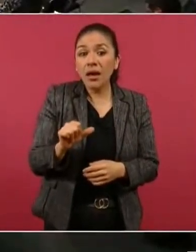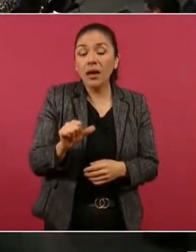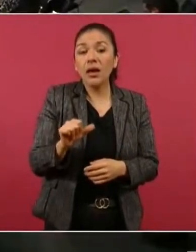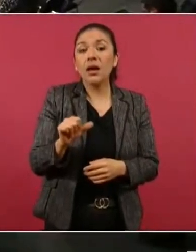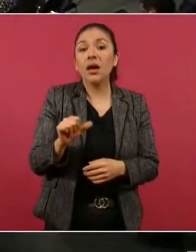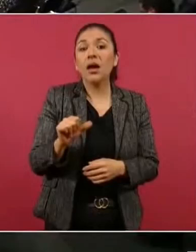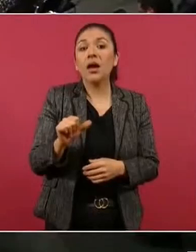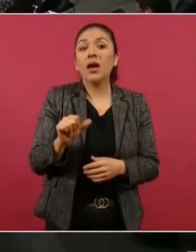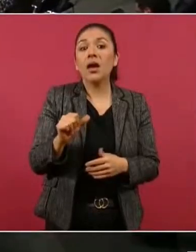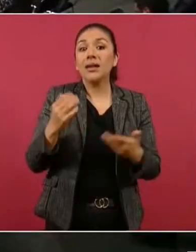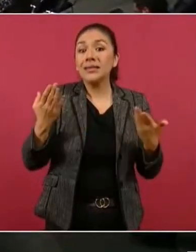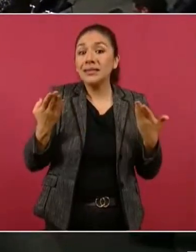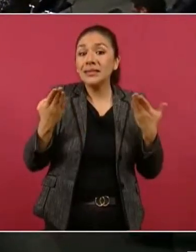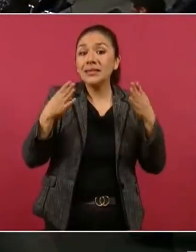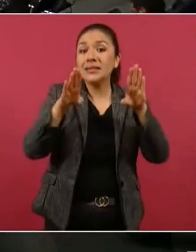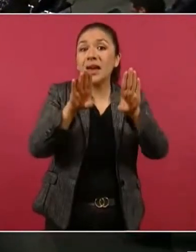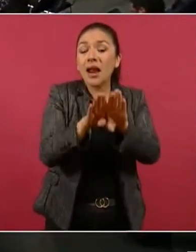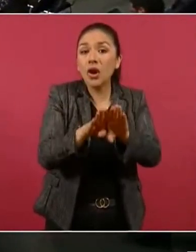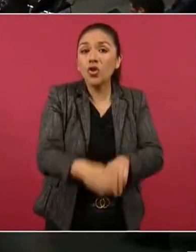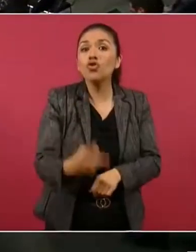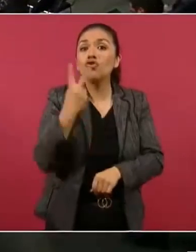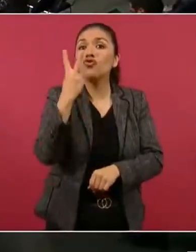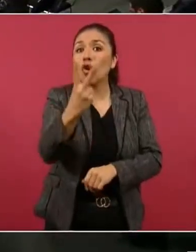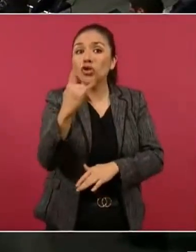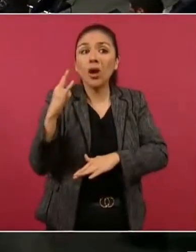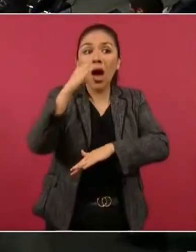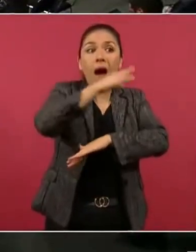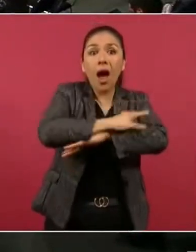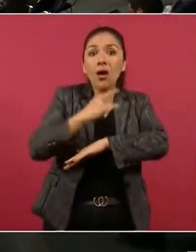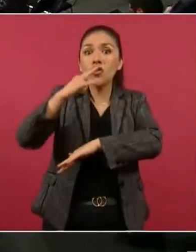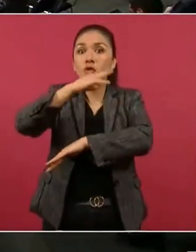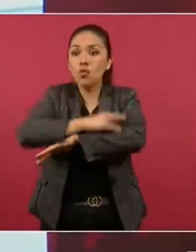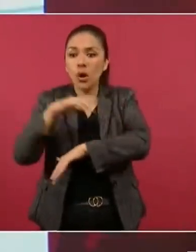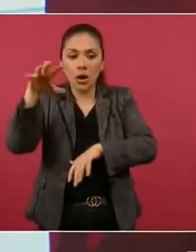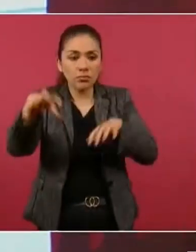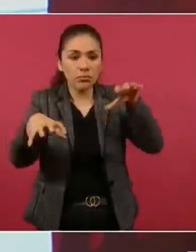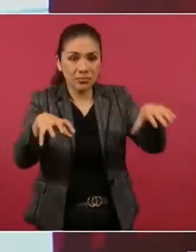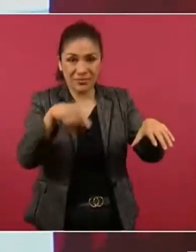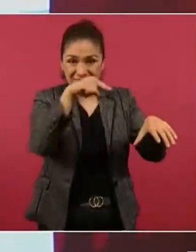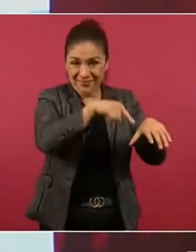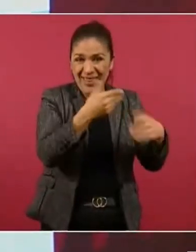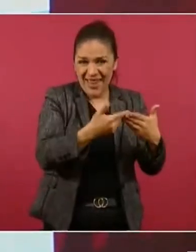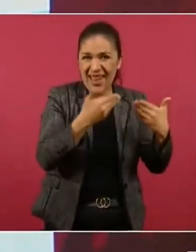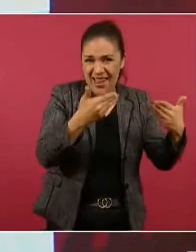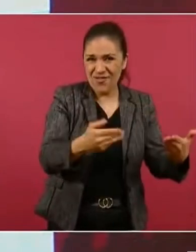a cerrar dos aeropuertos el actual